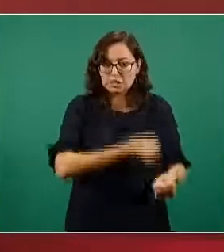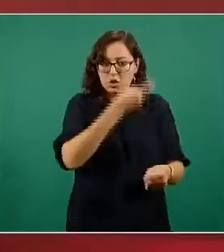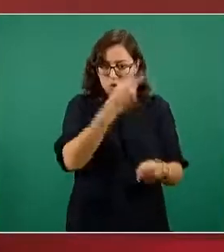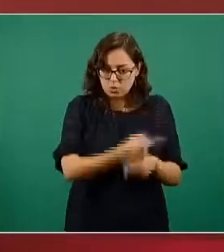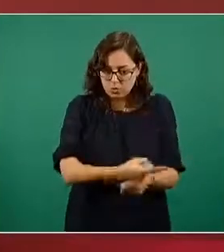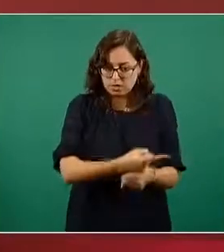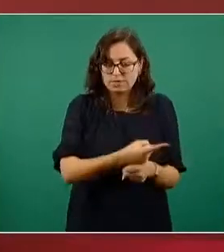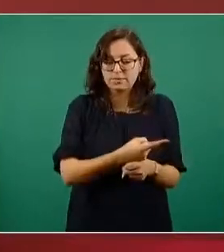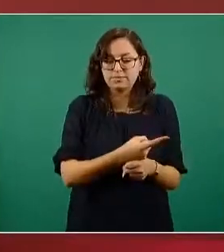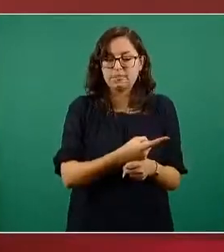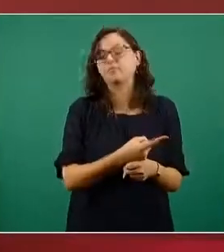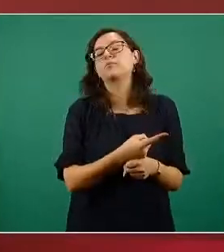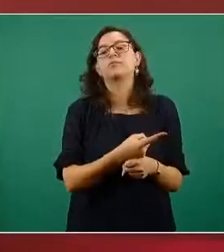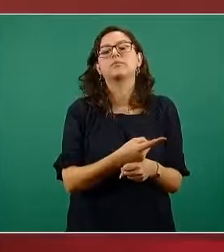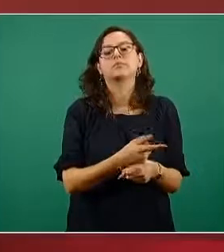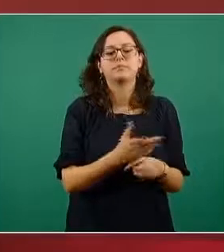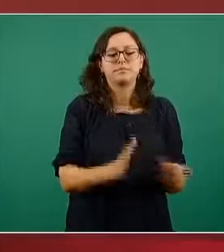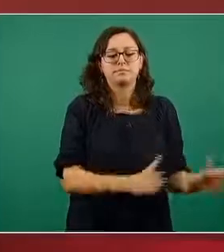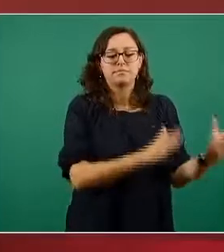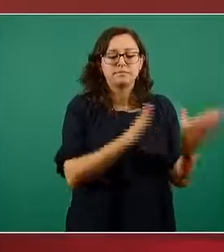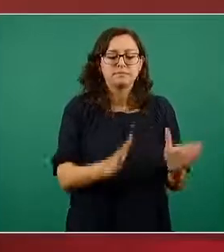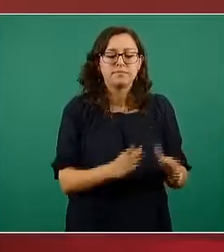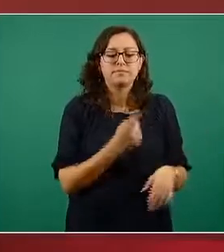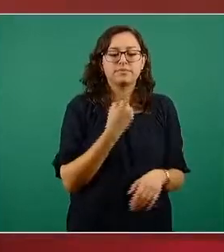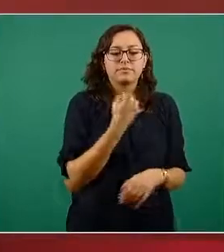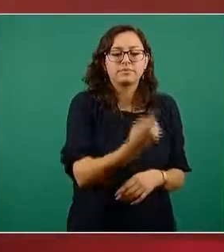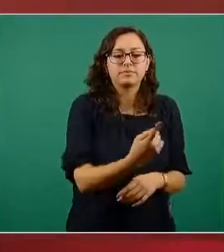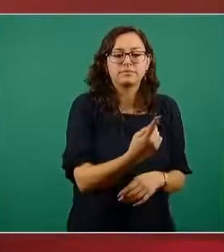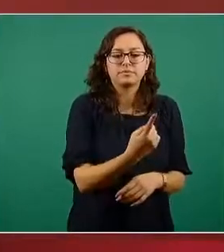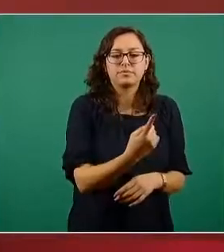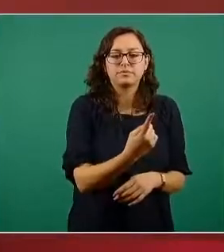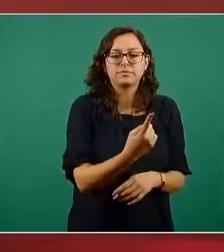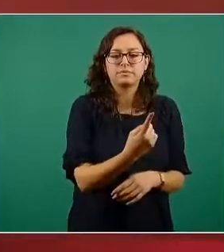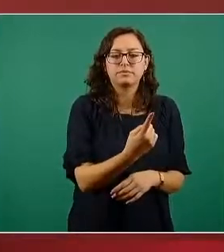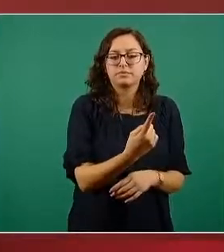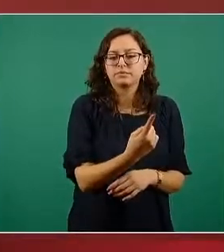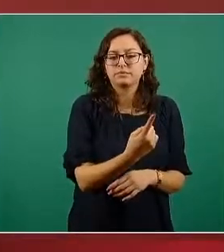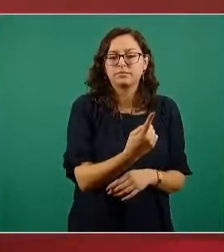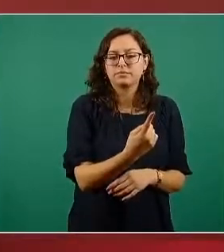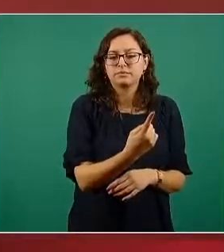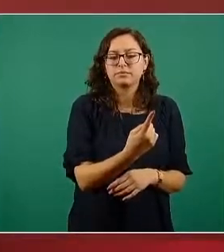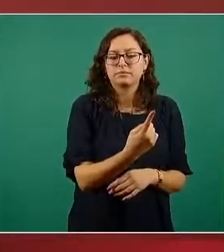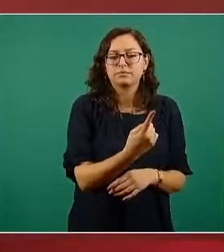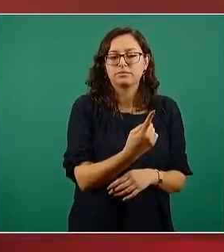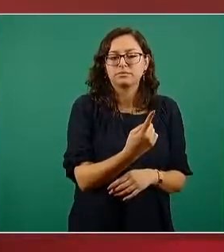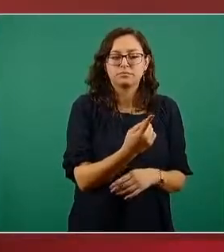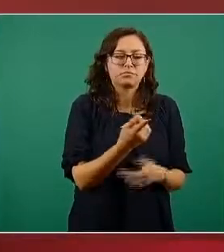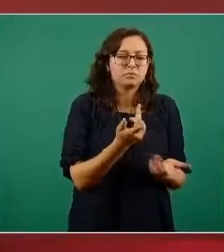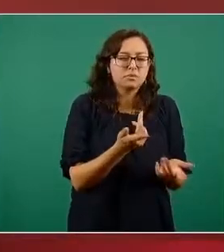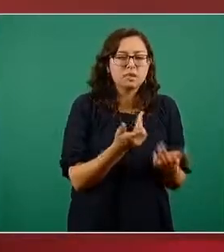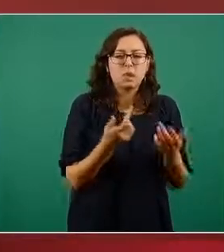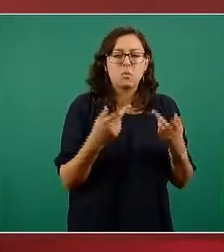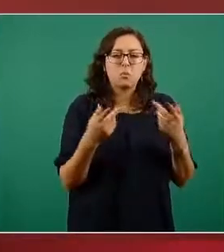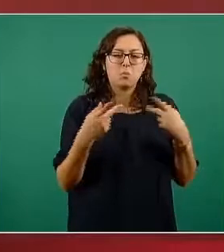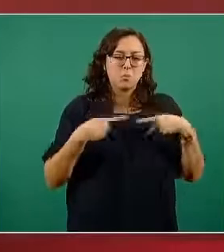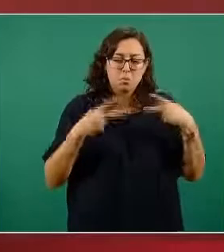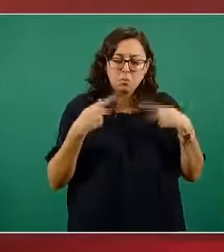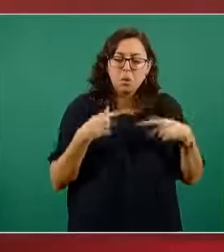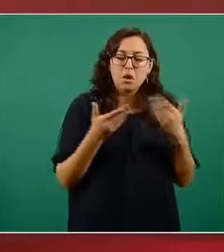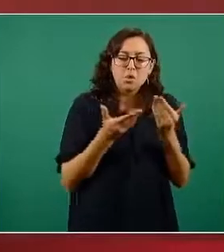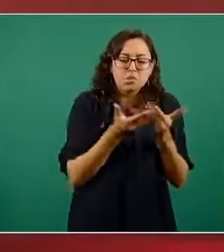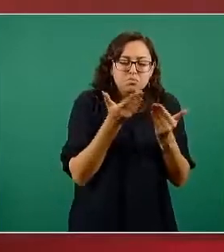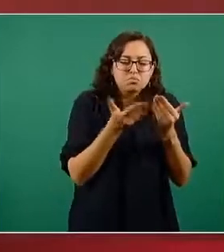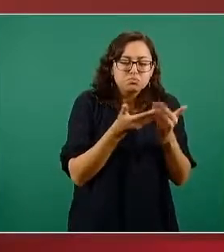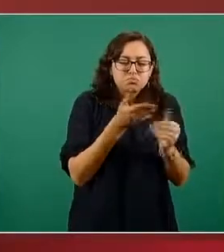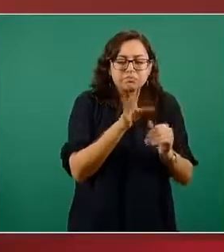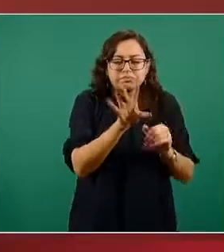utilizar generalmente en la fase 1 se utilizan estudios pequeños de algunas decenas